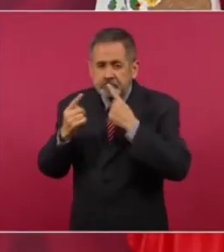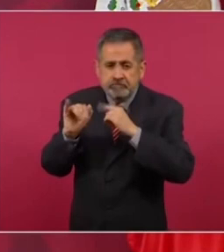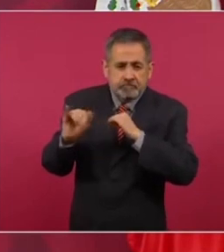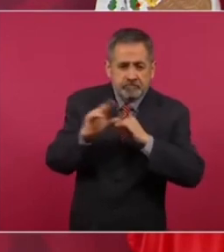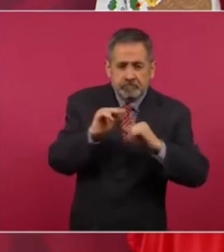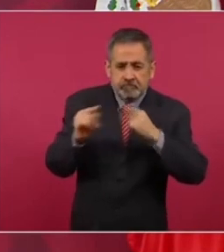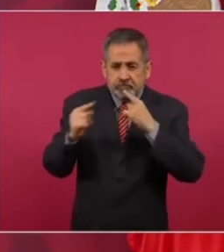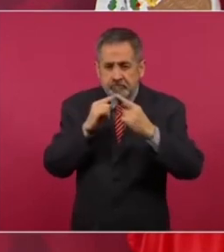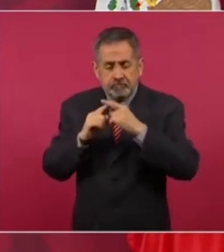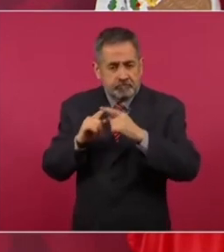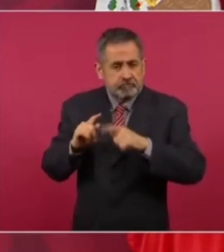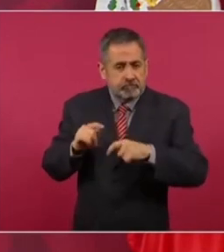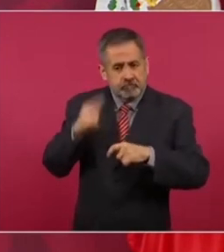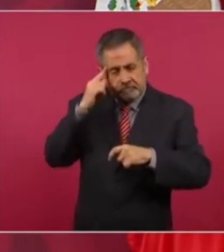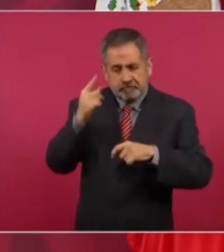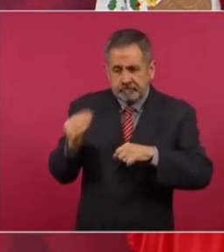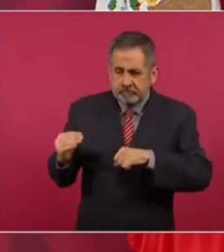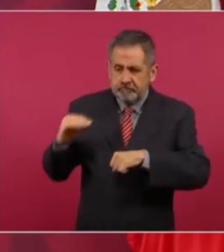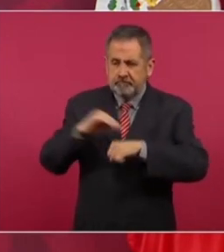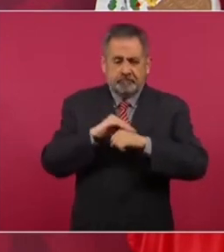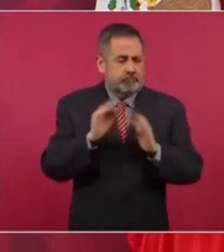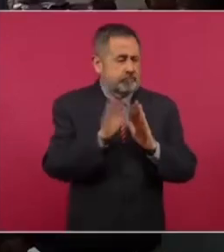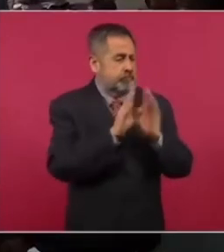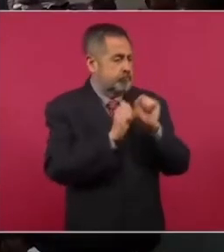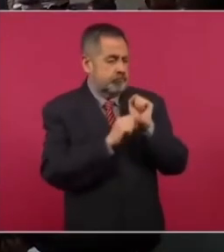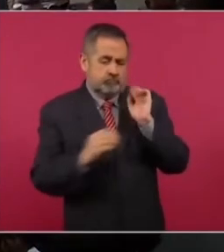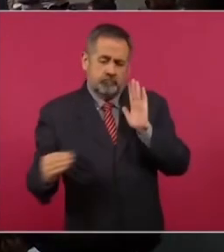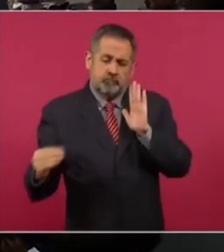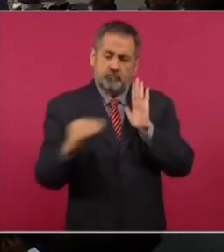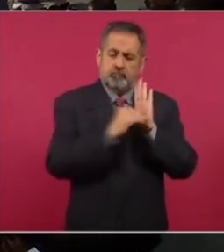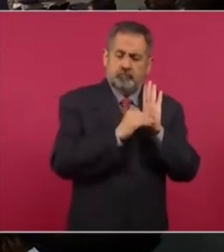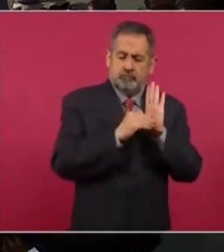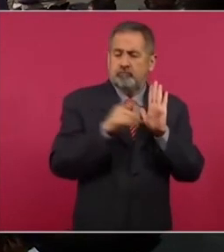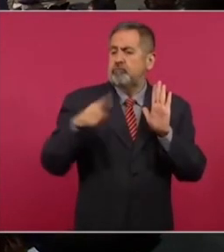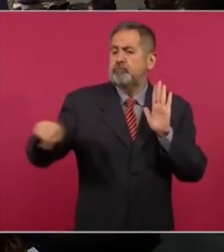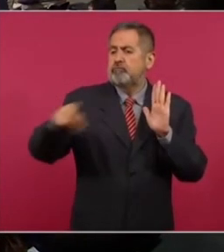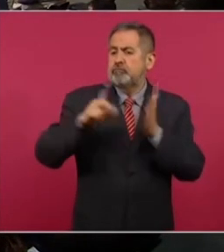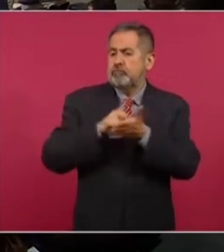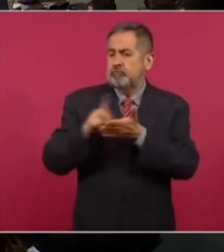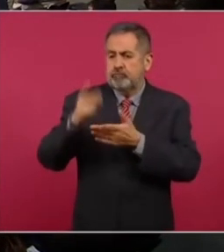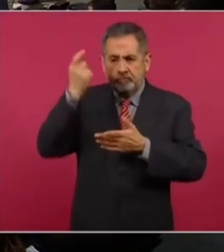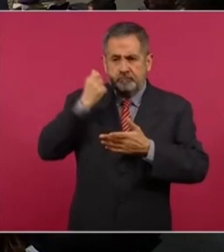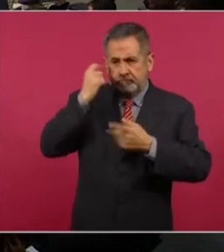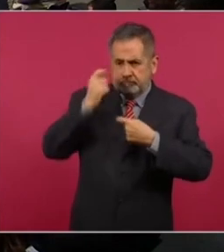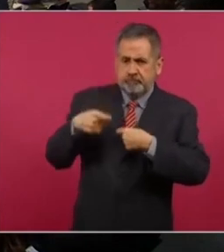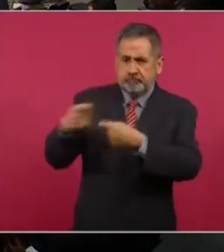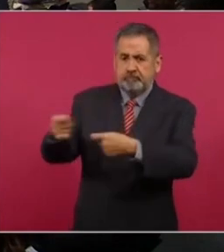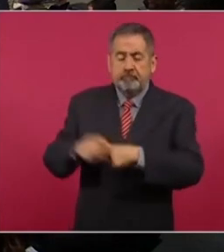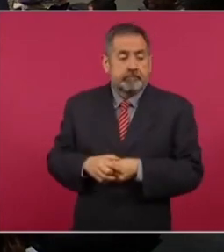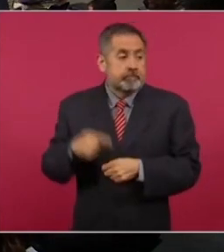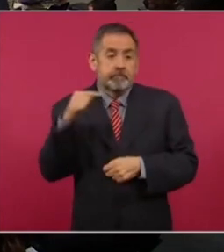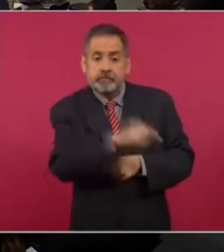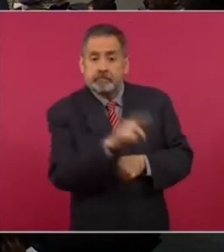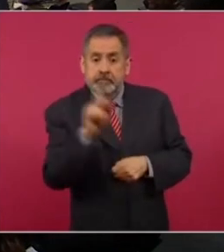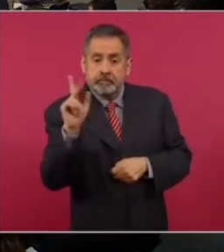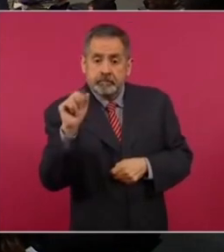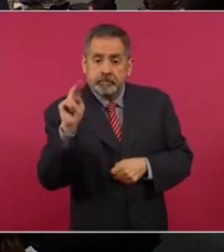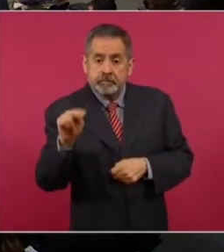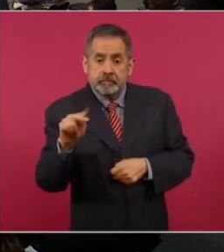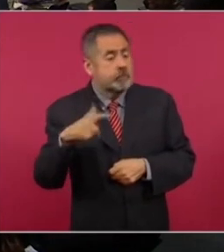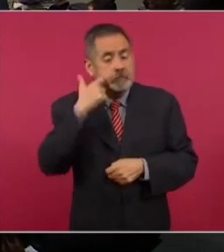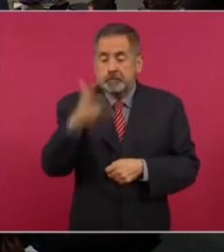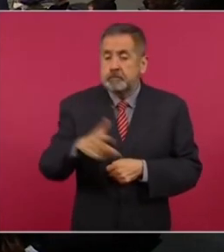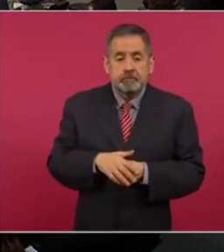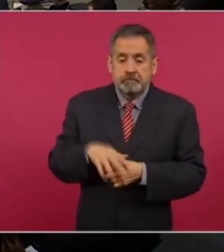de que se elevara a rango constitucional el derecho a la pensión los panistas votaron en contra